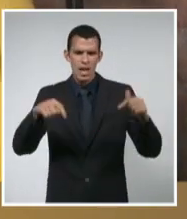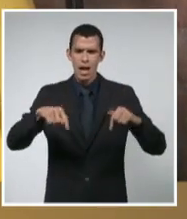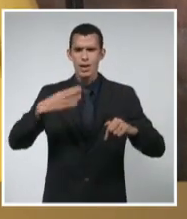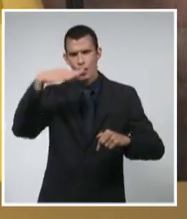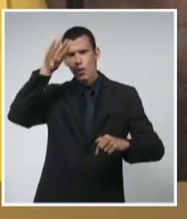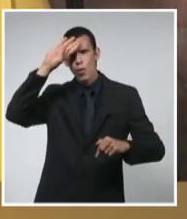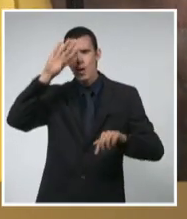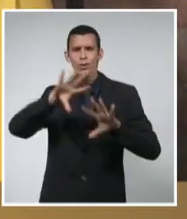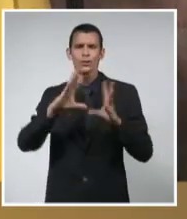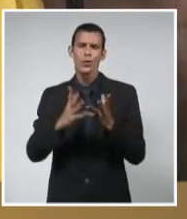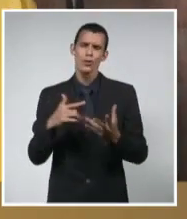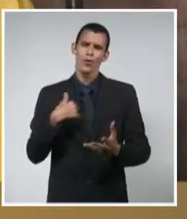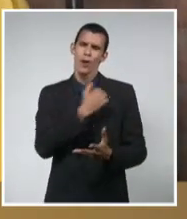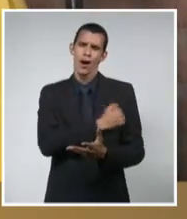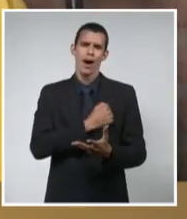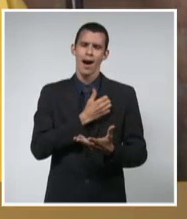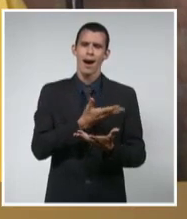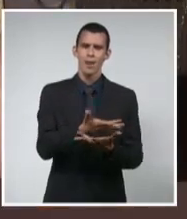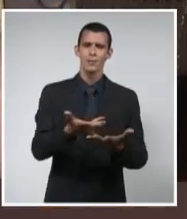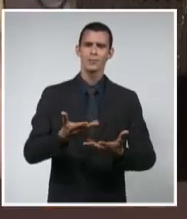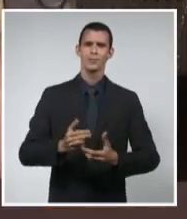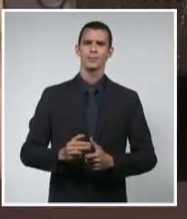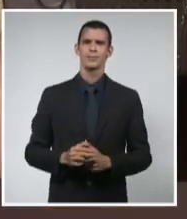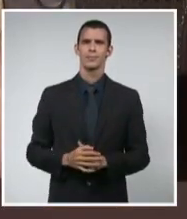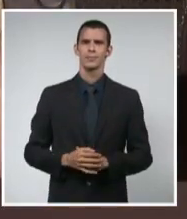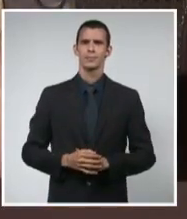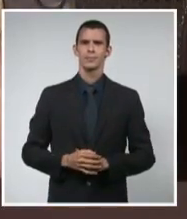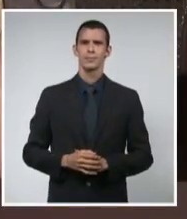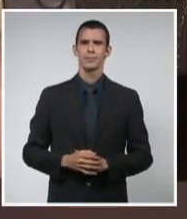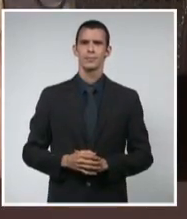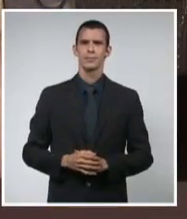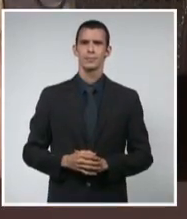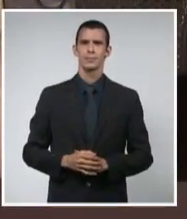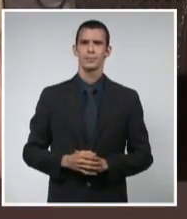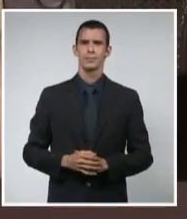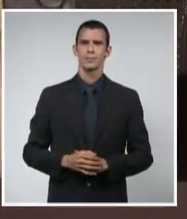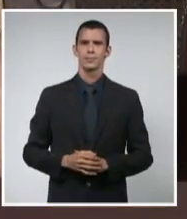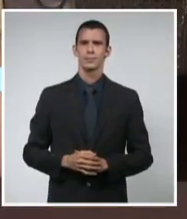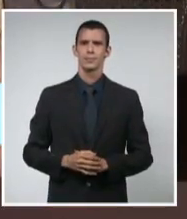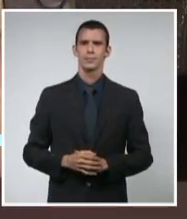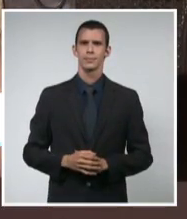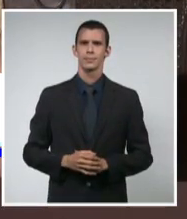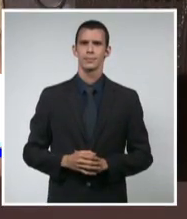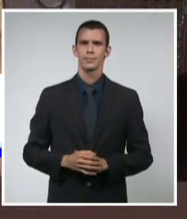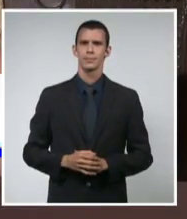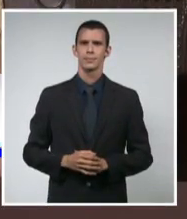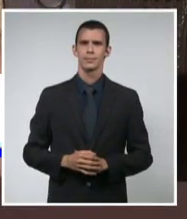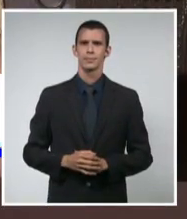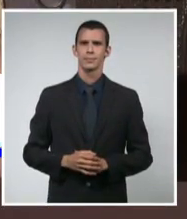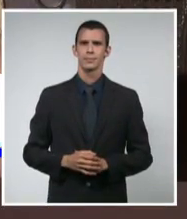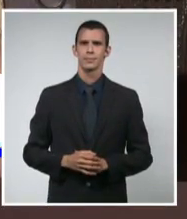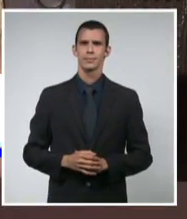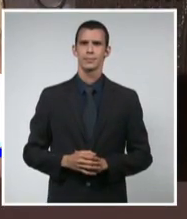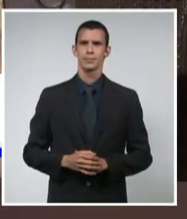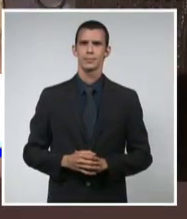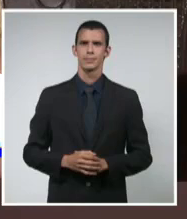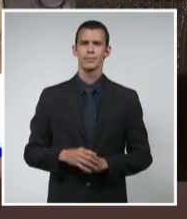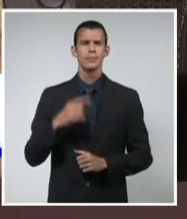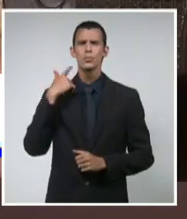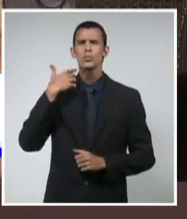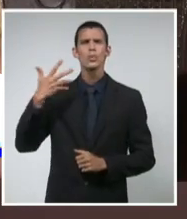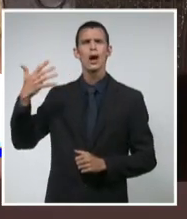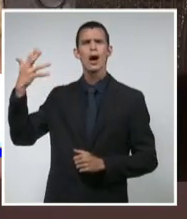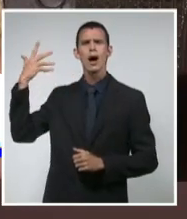patria que es todo para mí. Nuestras relaciones eran muy afectivas desde hace muchos años, desde hace muchos